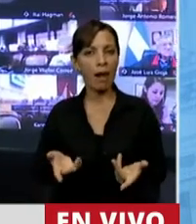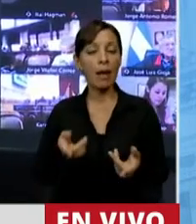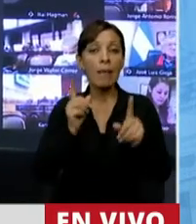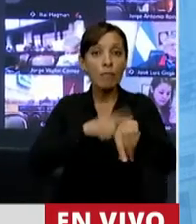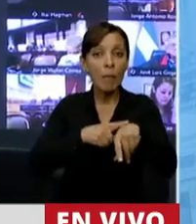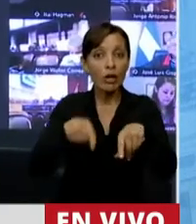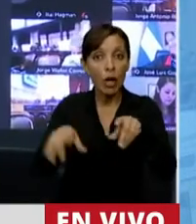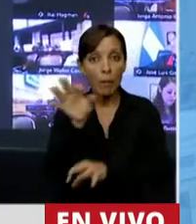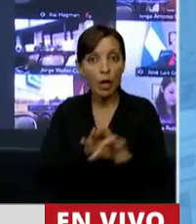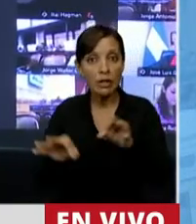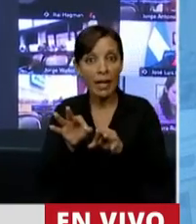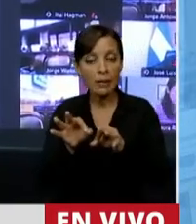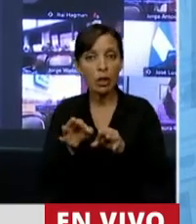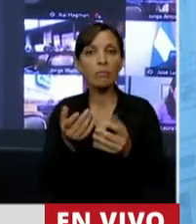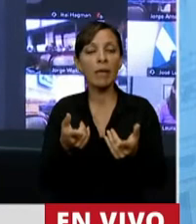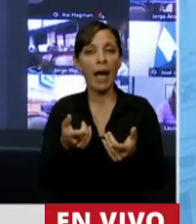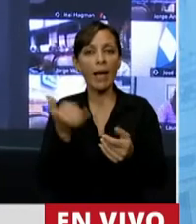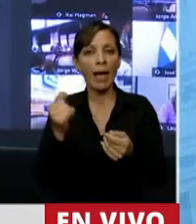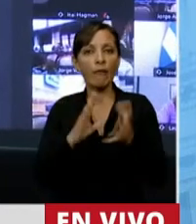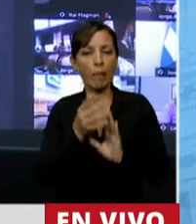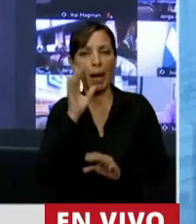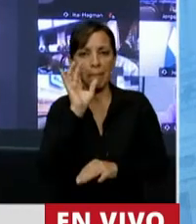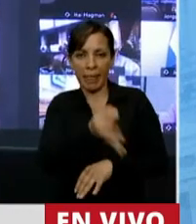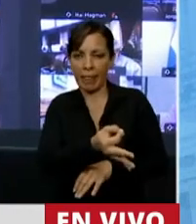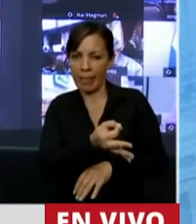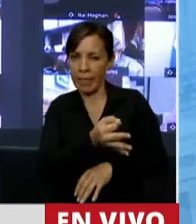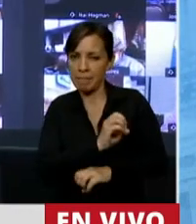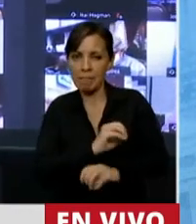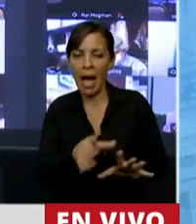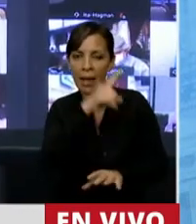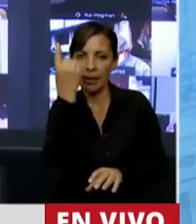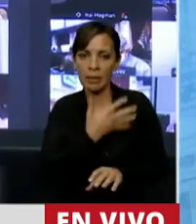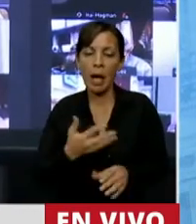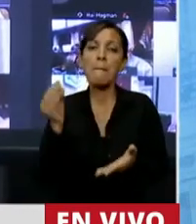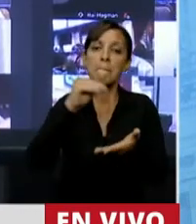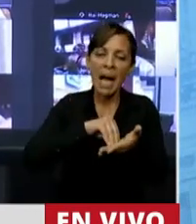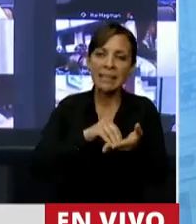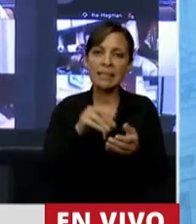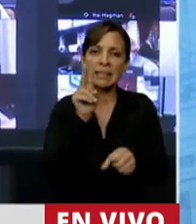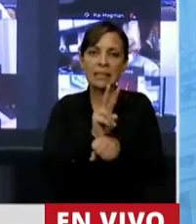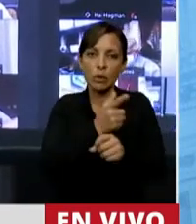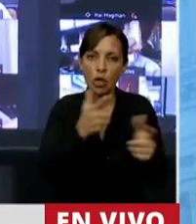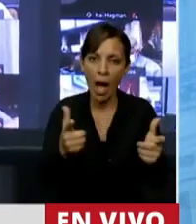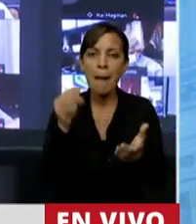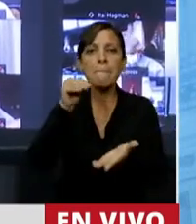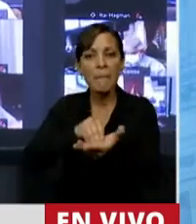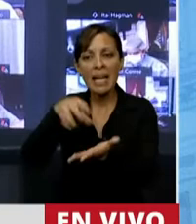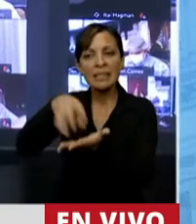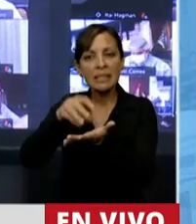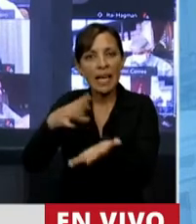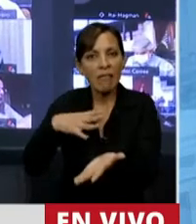la gente ve las ineficiencias del Estado. Ve más inseguridad. Ve ocupación de tierra sin resolver.